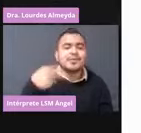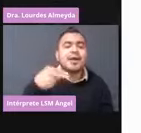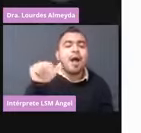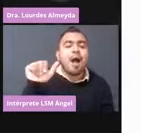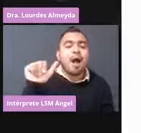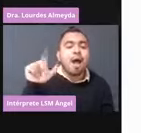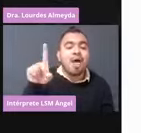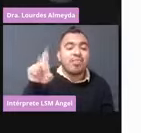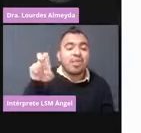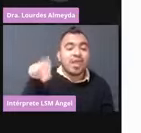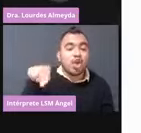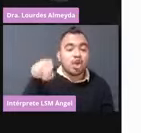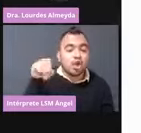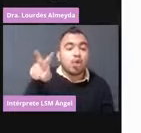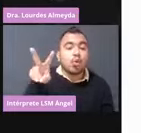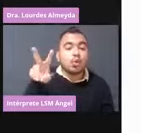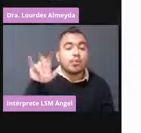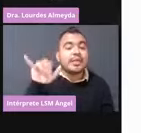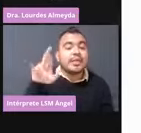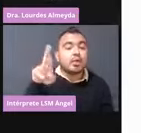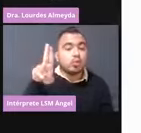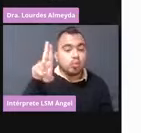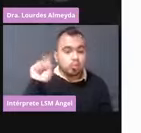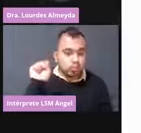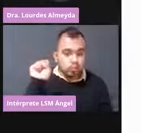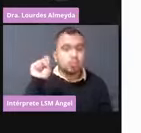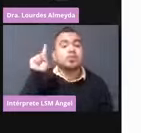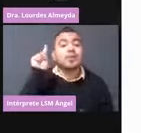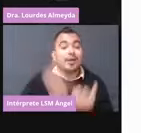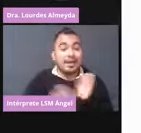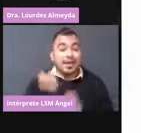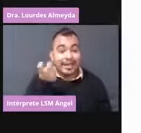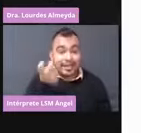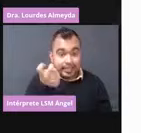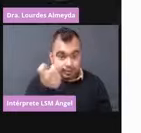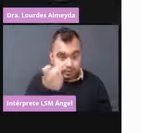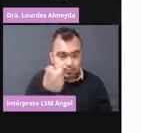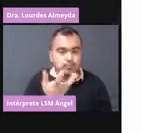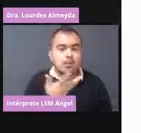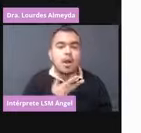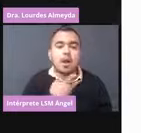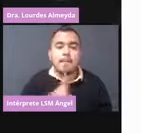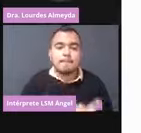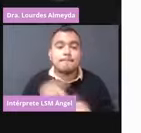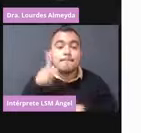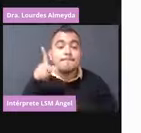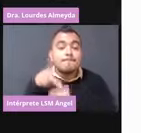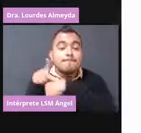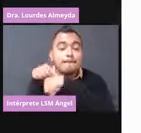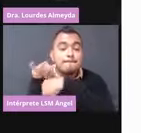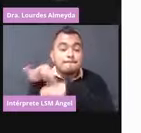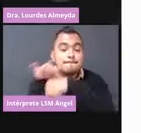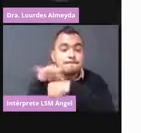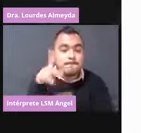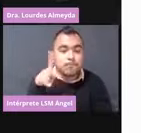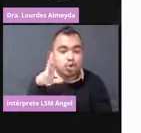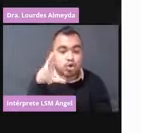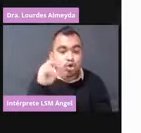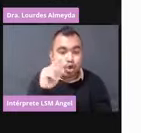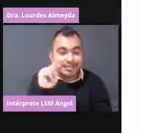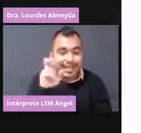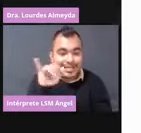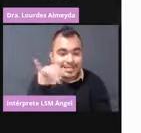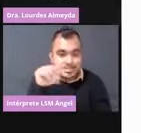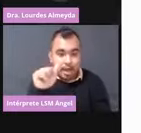y sobre de él se le pone la proteína Spike del coronavirus.